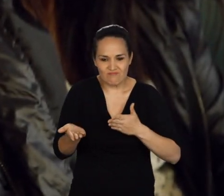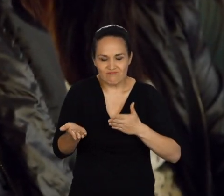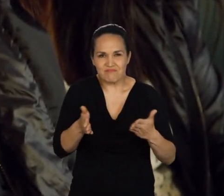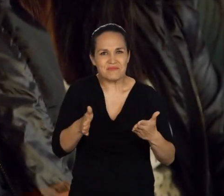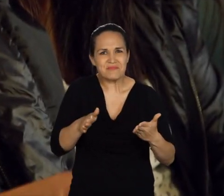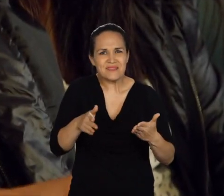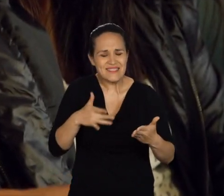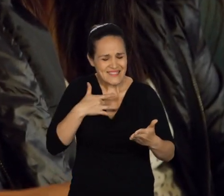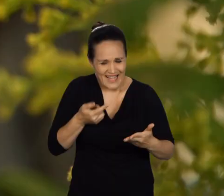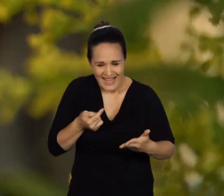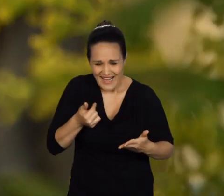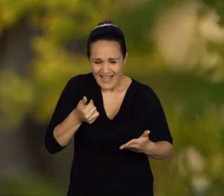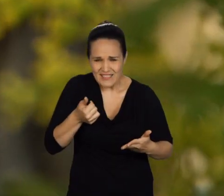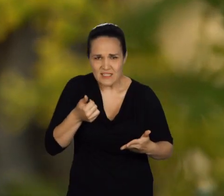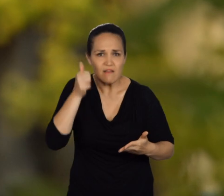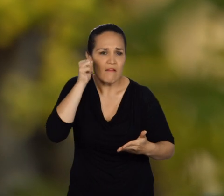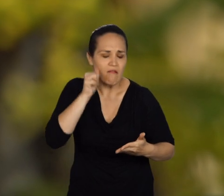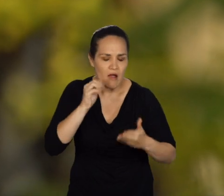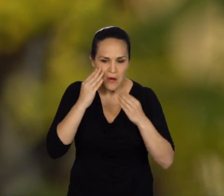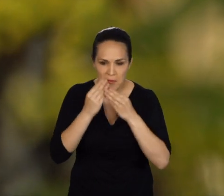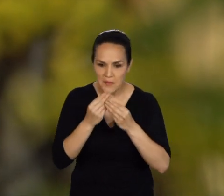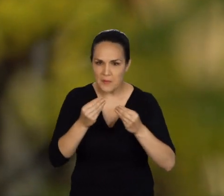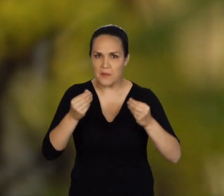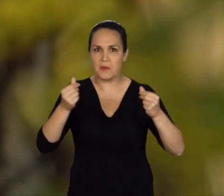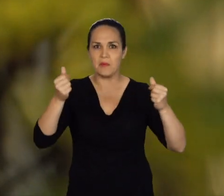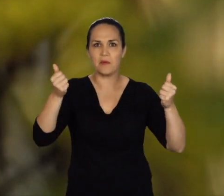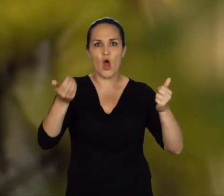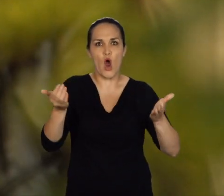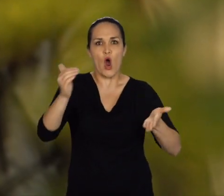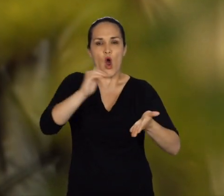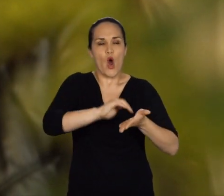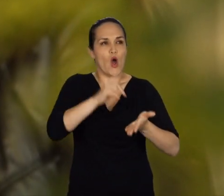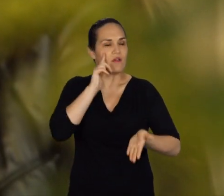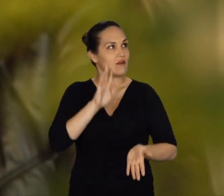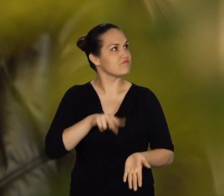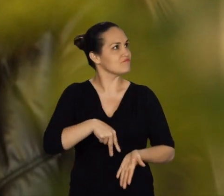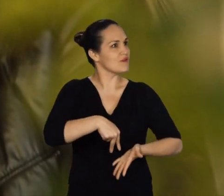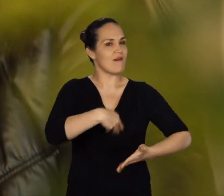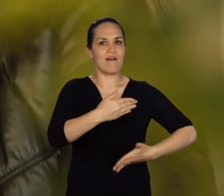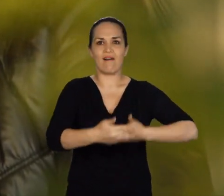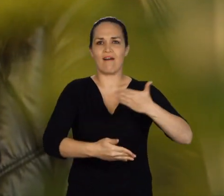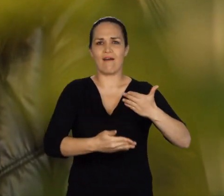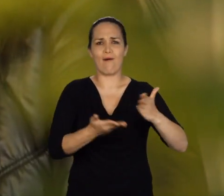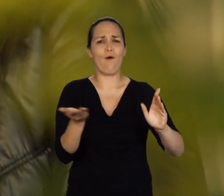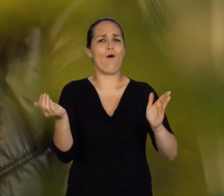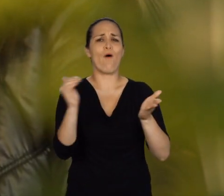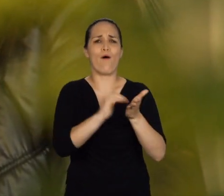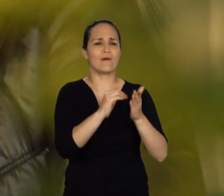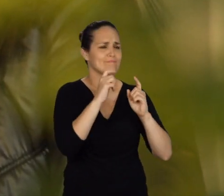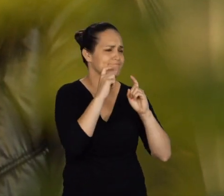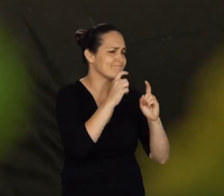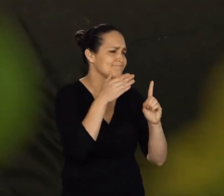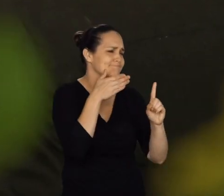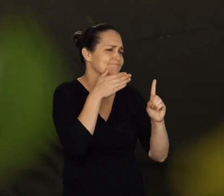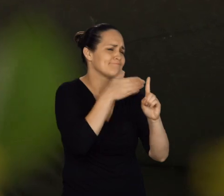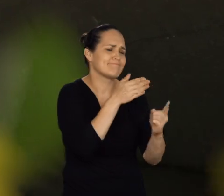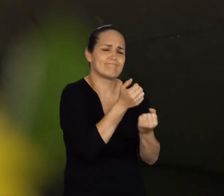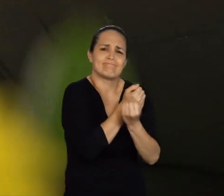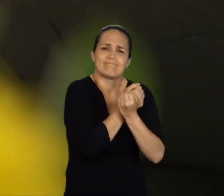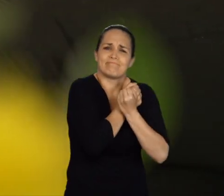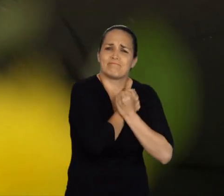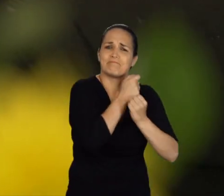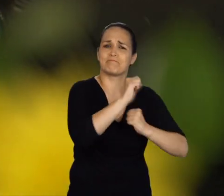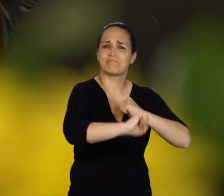después de la cirugía, también me volví a enamorar más de ella porque prácticamente ella ha sido ese